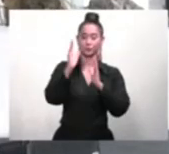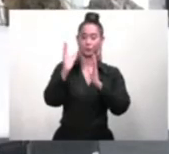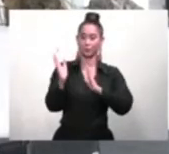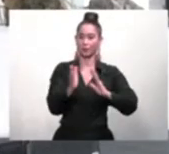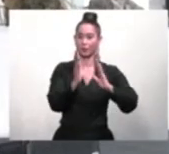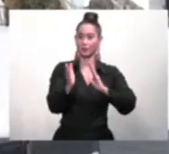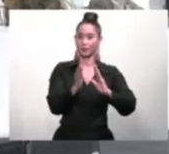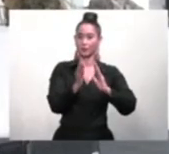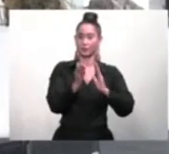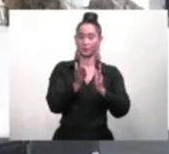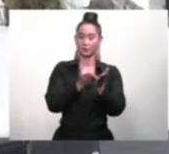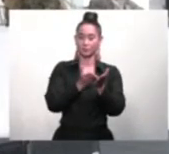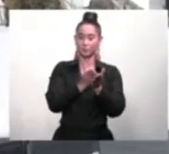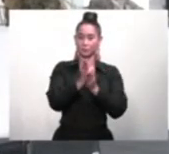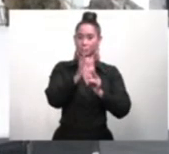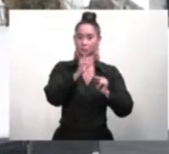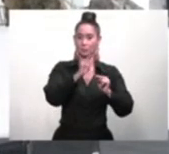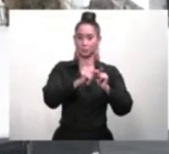de triaje